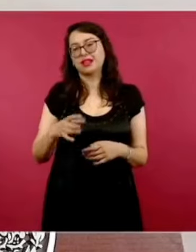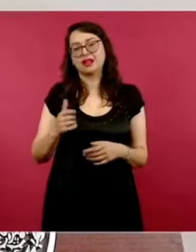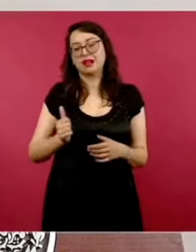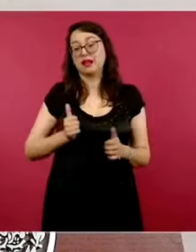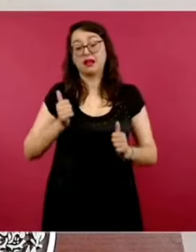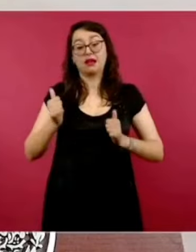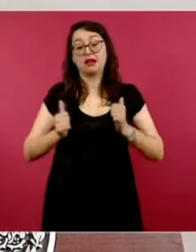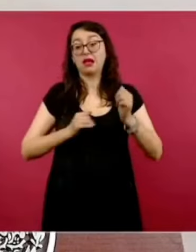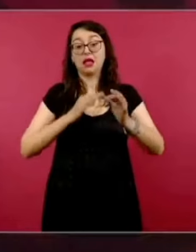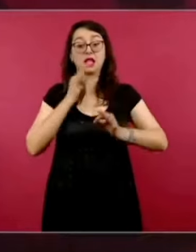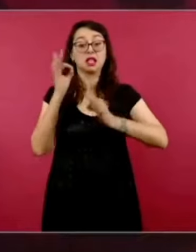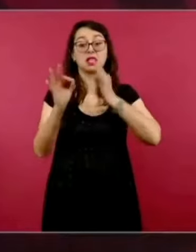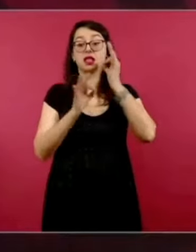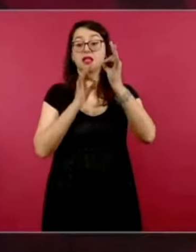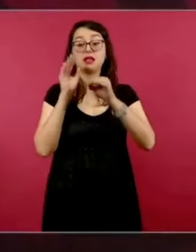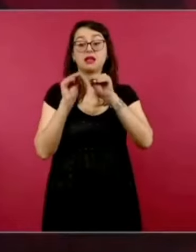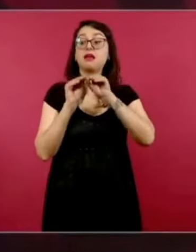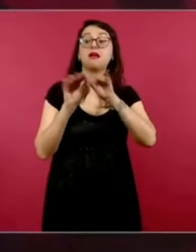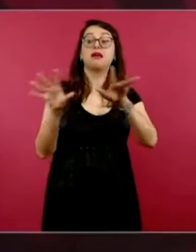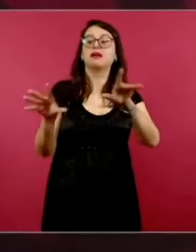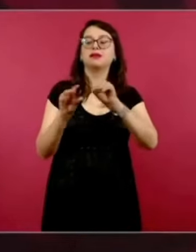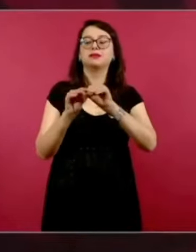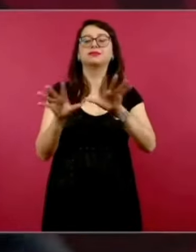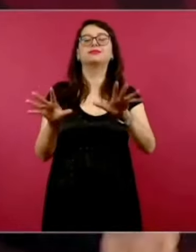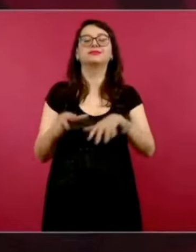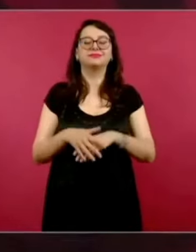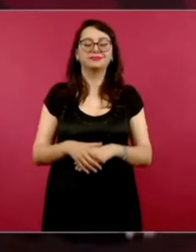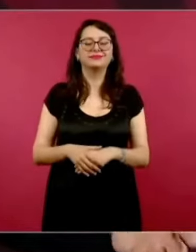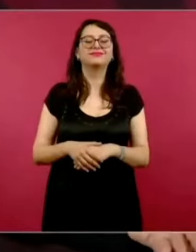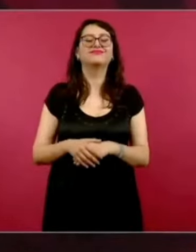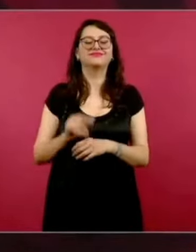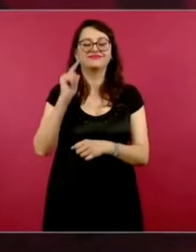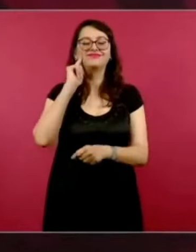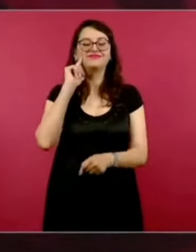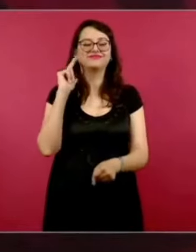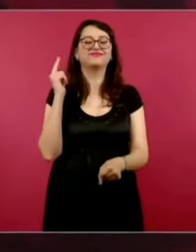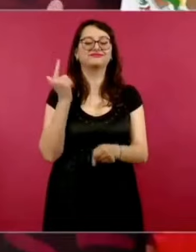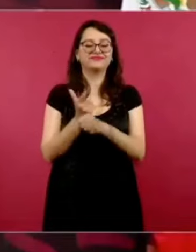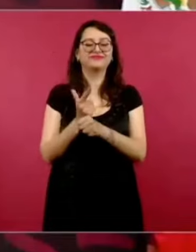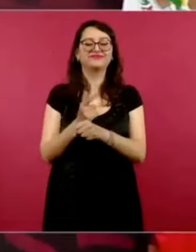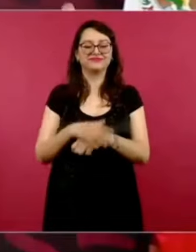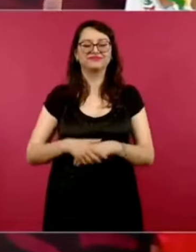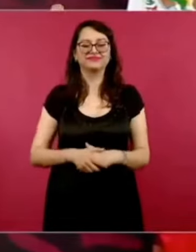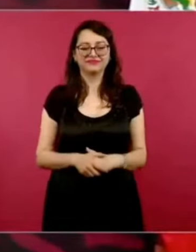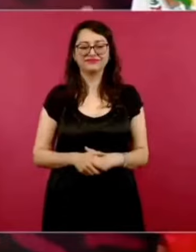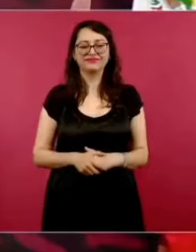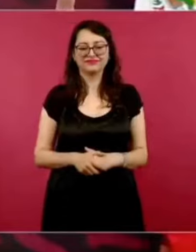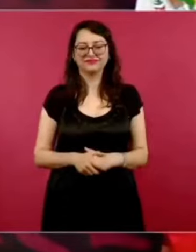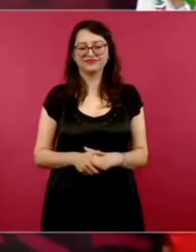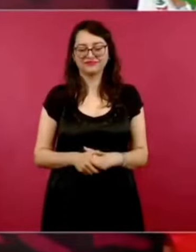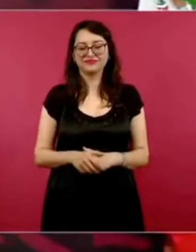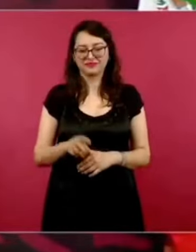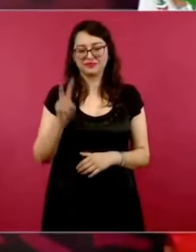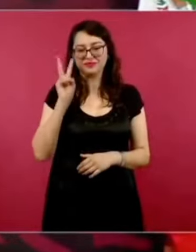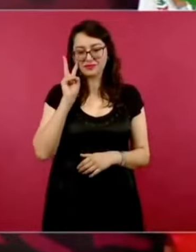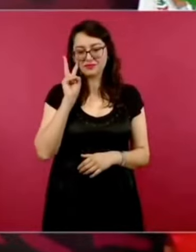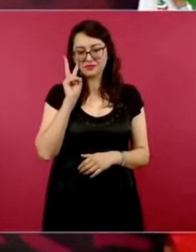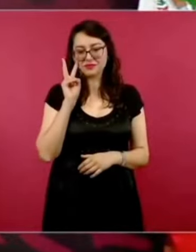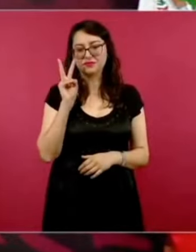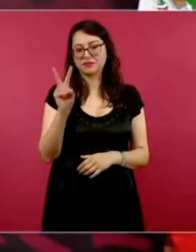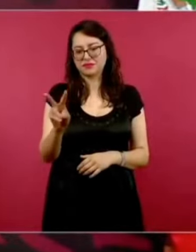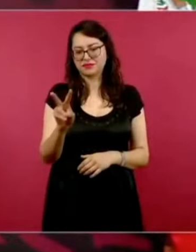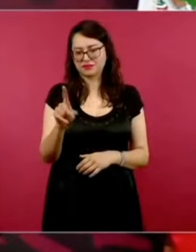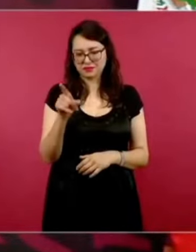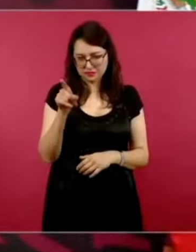que ese también es el propósito, vi el exceso de uso de fuerza rodeando la